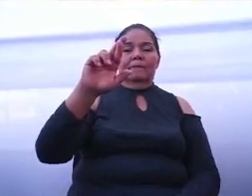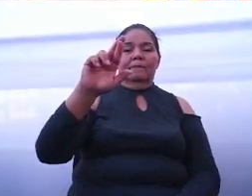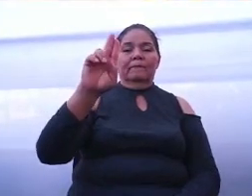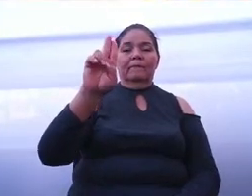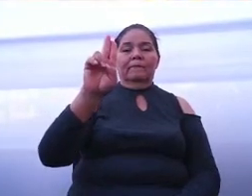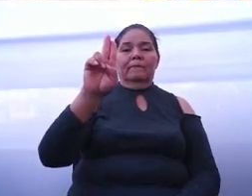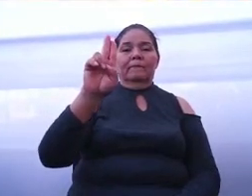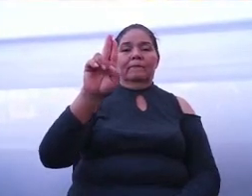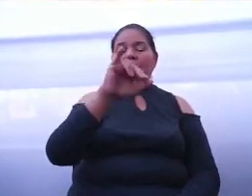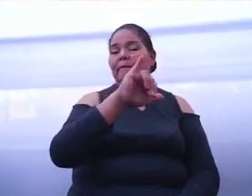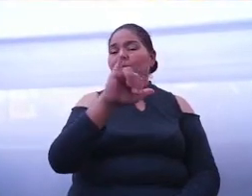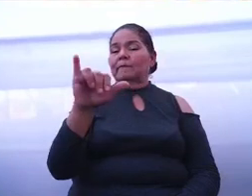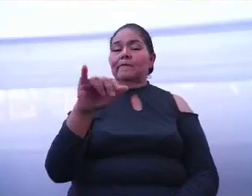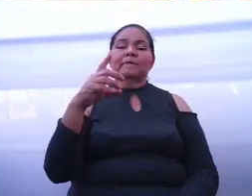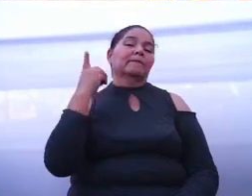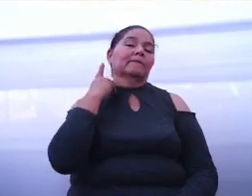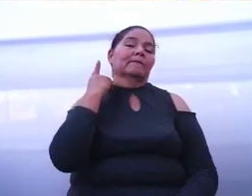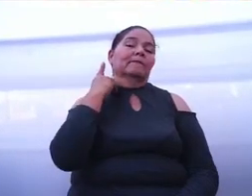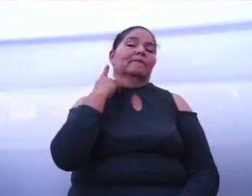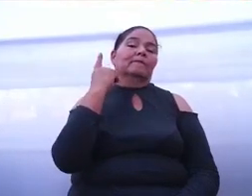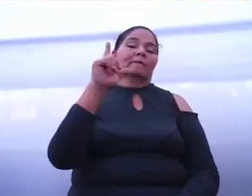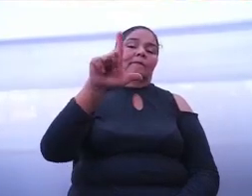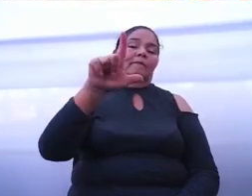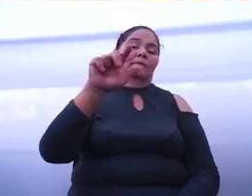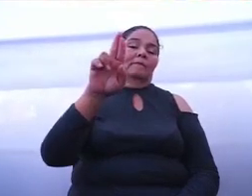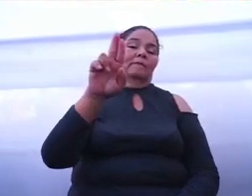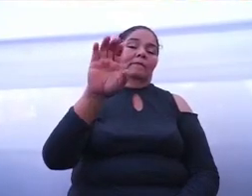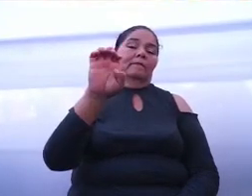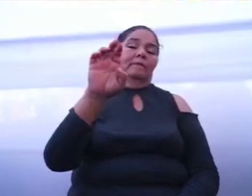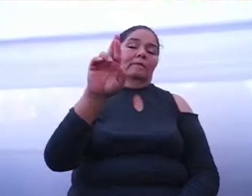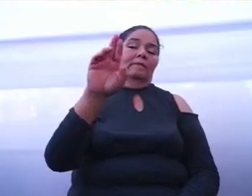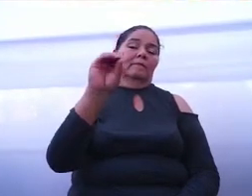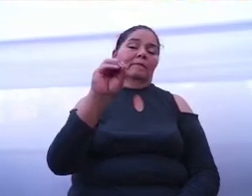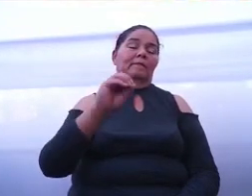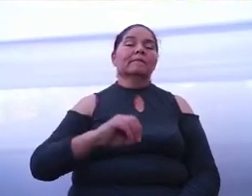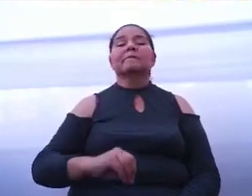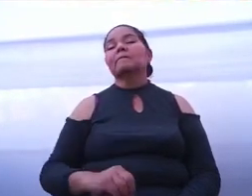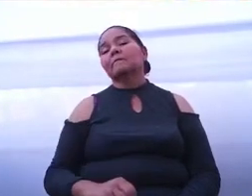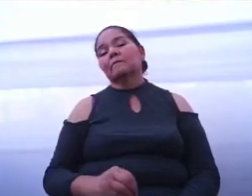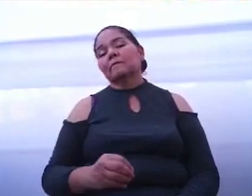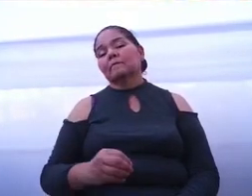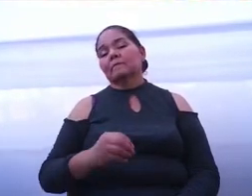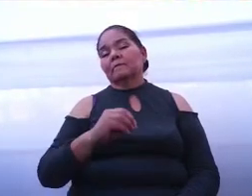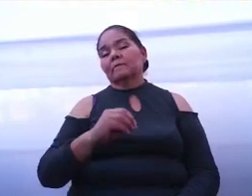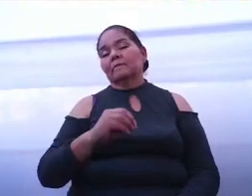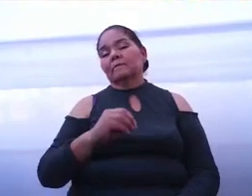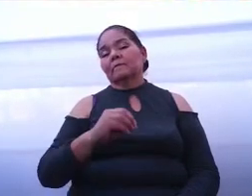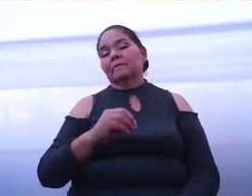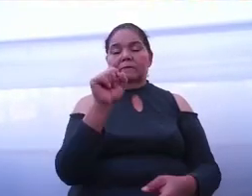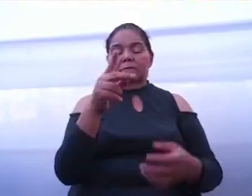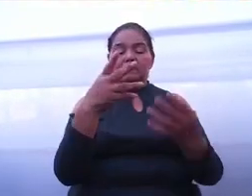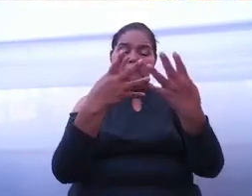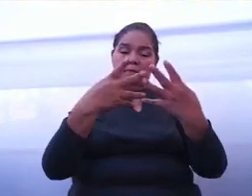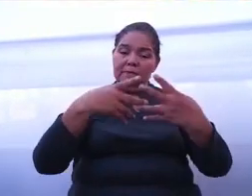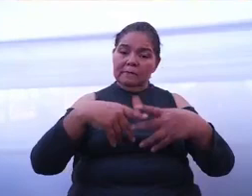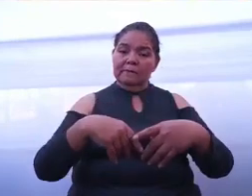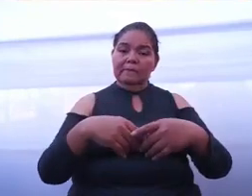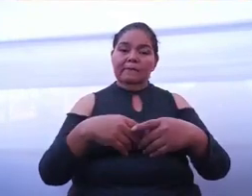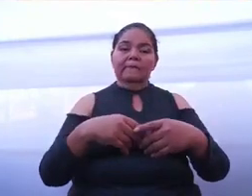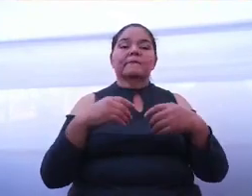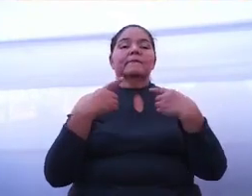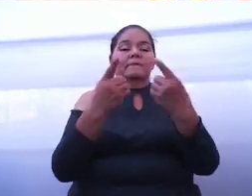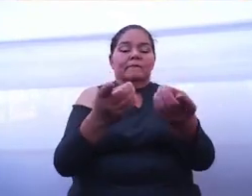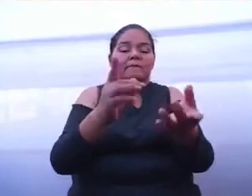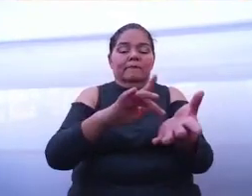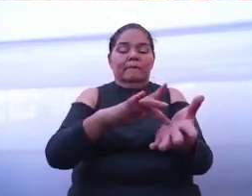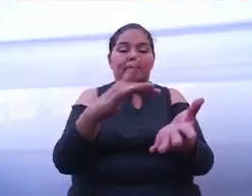diputada federal, Lucero Higareda. Del mismo modo que agradezco la presencia de la